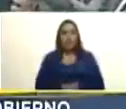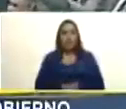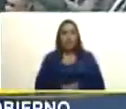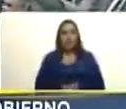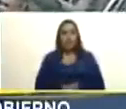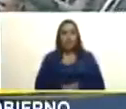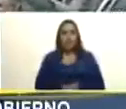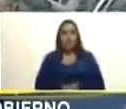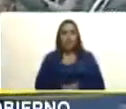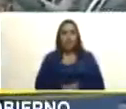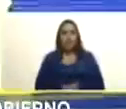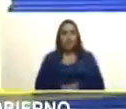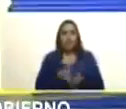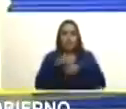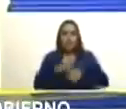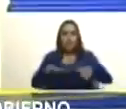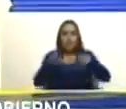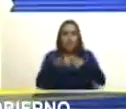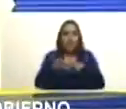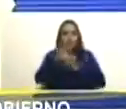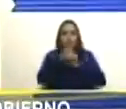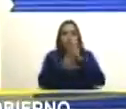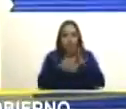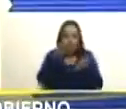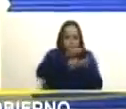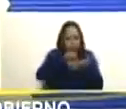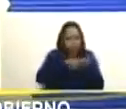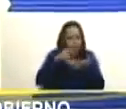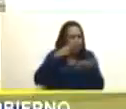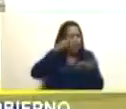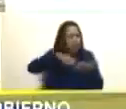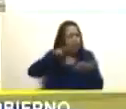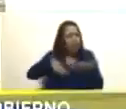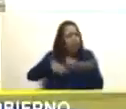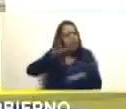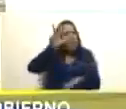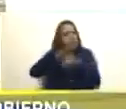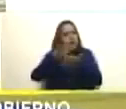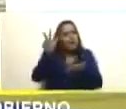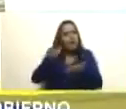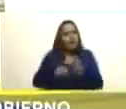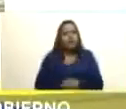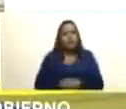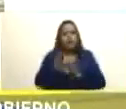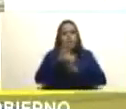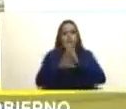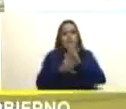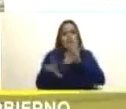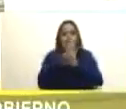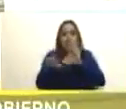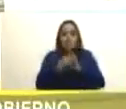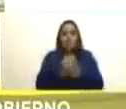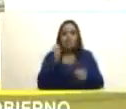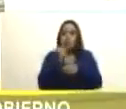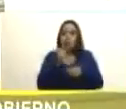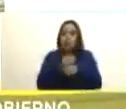la sala constitucional lo revisó y aprobó la constitucionalidad de las leyes un estado funcional